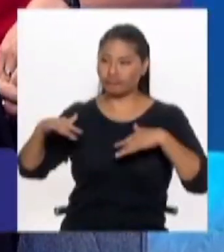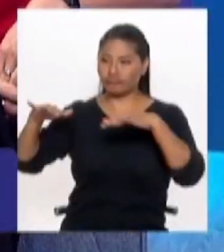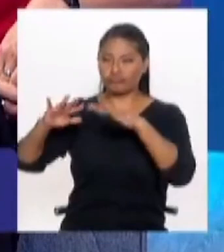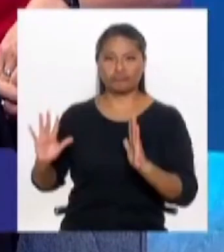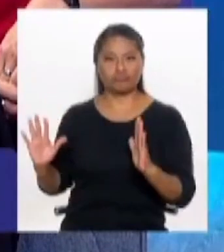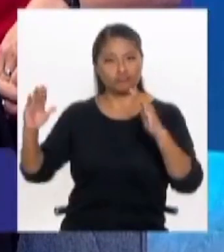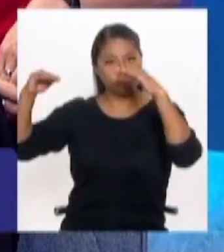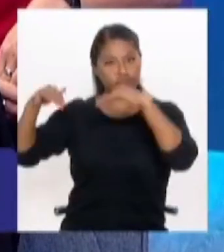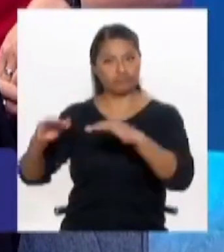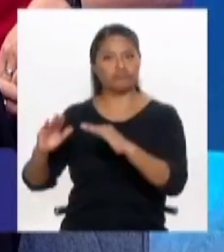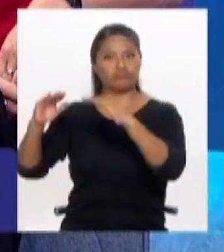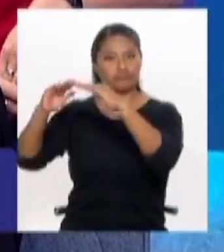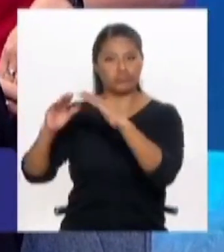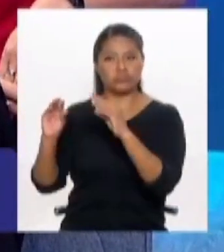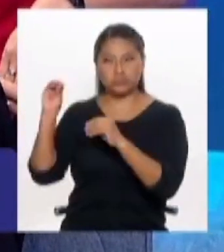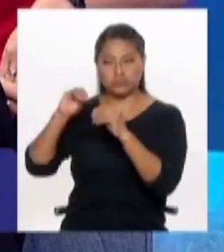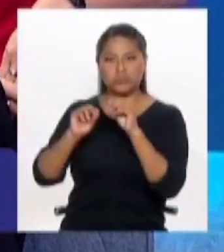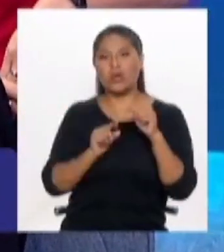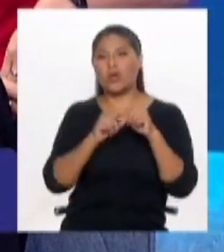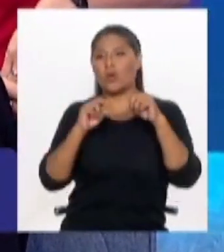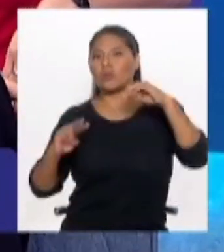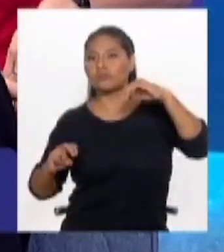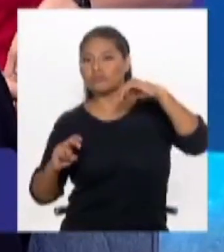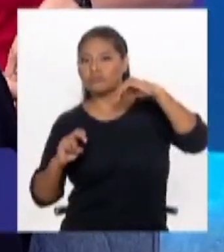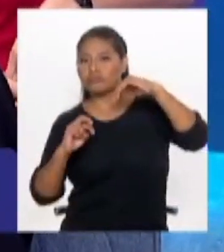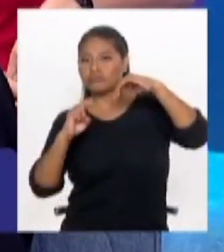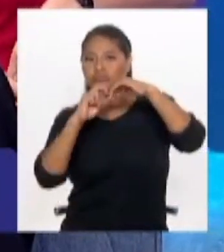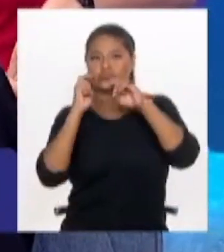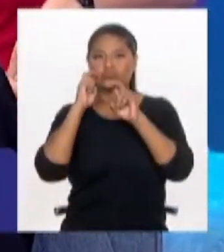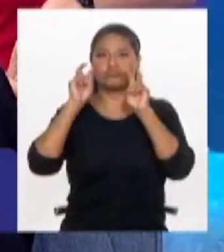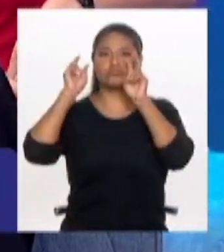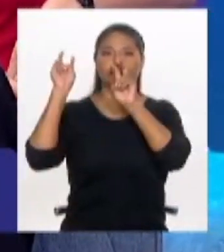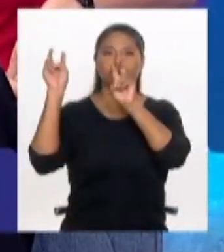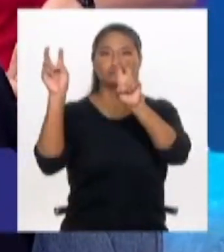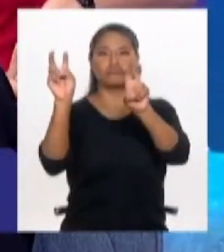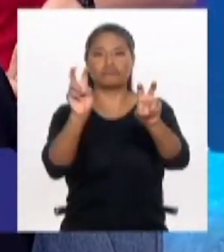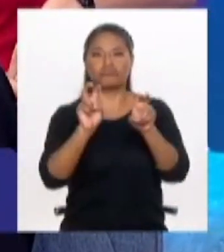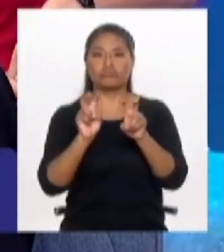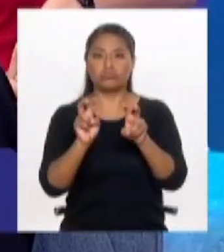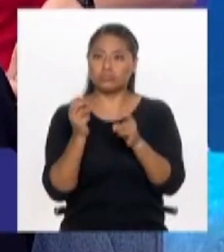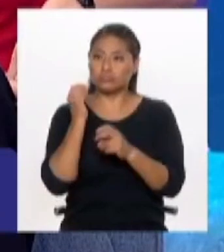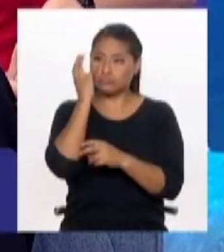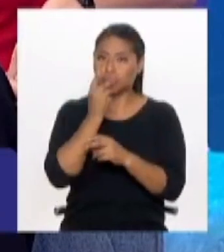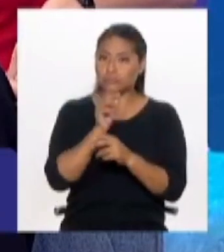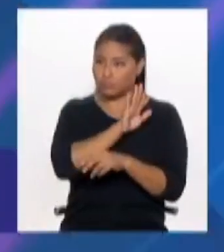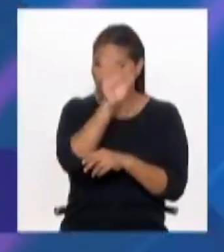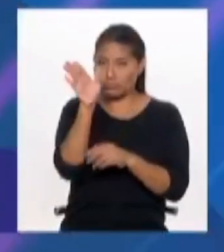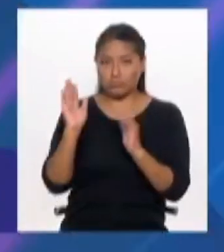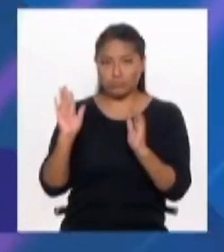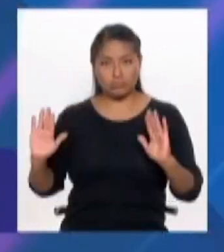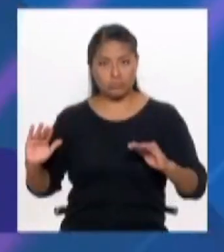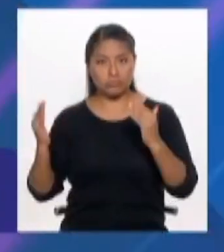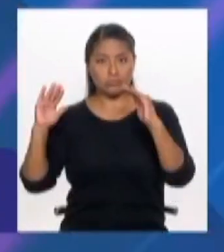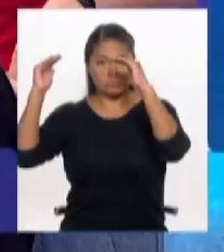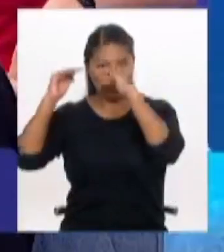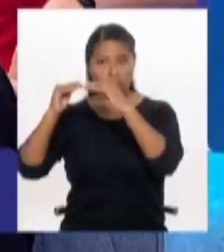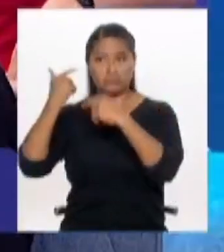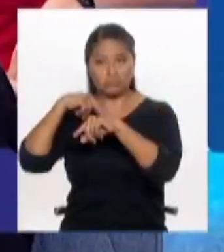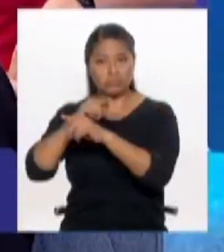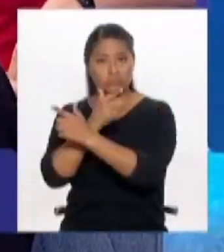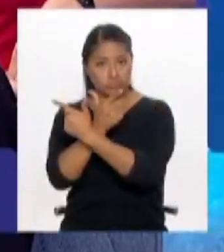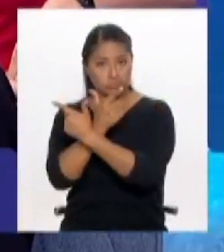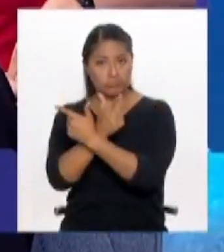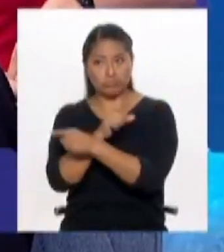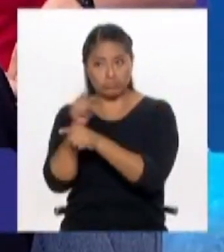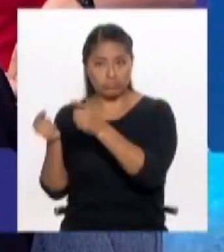lomas no se habitan con unas escaleras, un teleférico... vayamos a ver a las lomas. Y todos vamos a las lomas y los ciudadanos de San Juan de Lurigancho